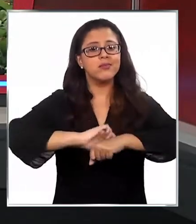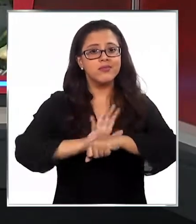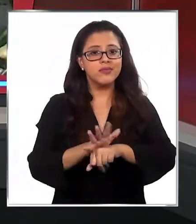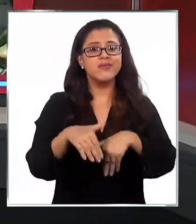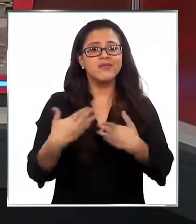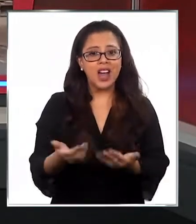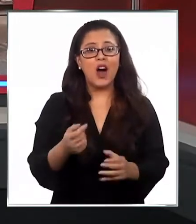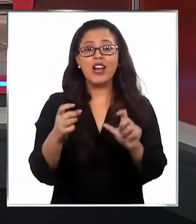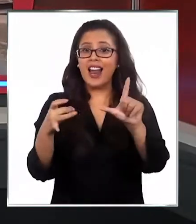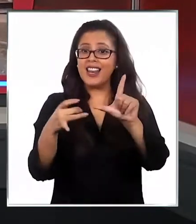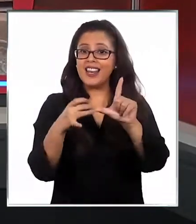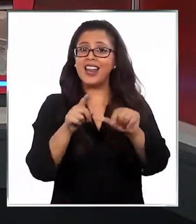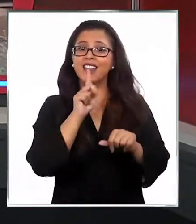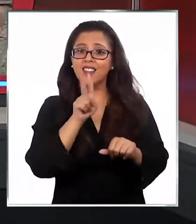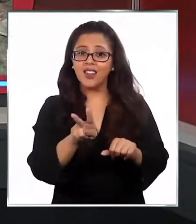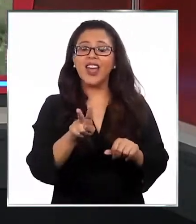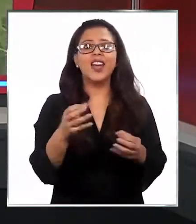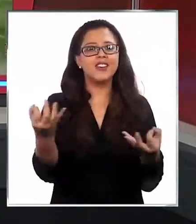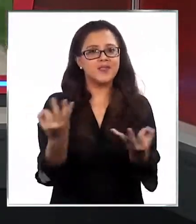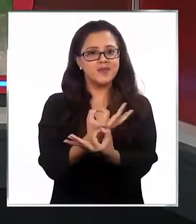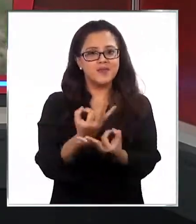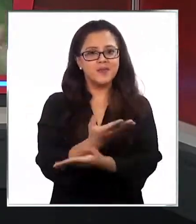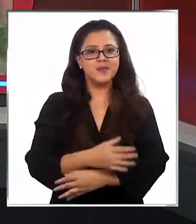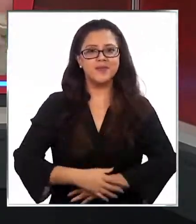pandemia. TV5 de Linares nos cuenta.